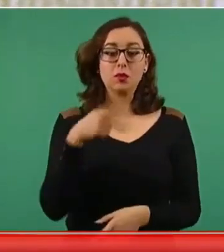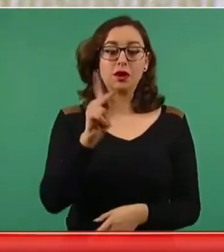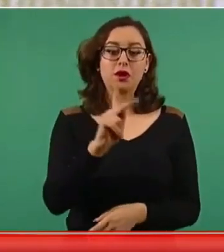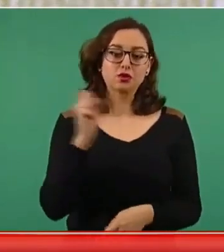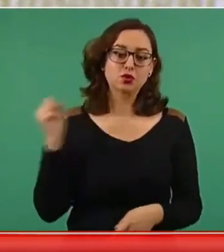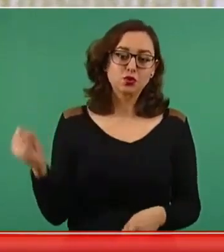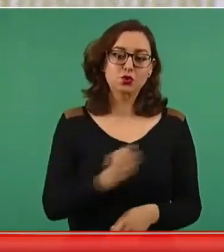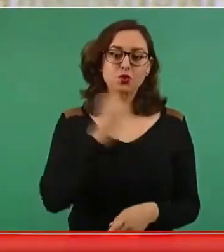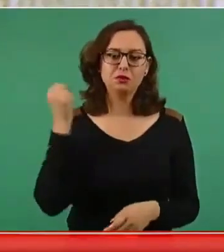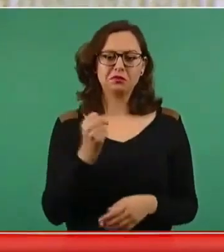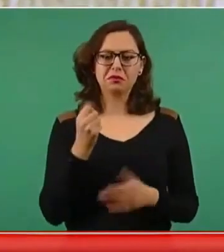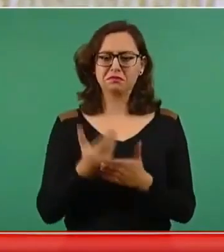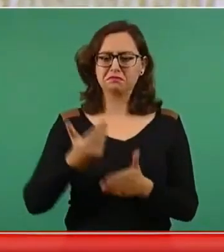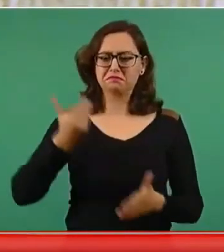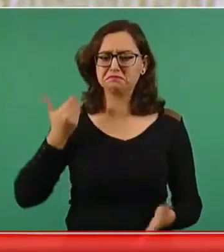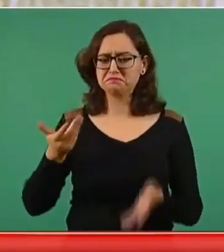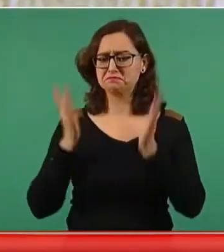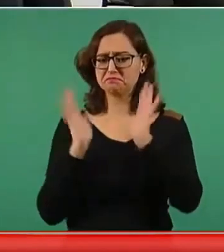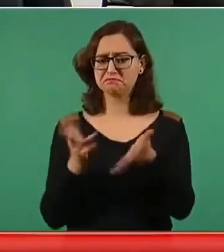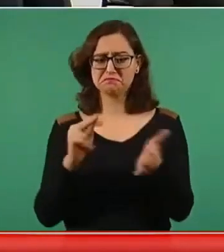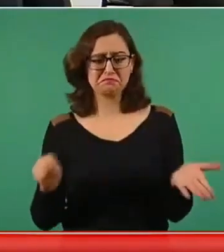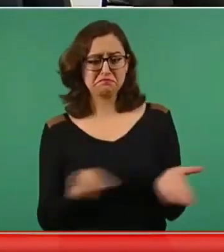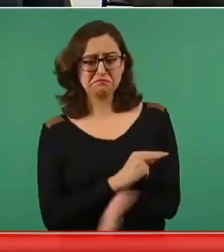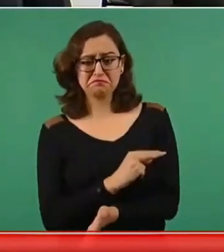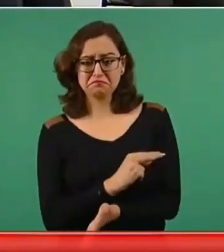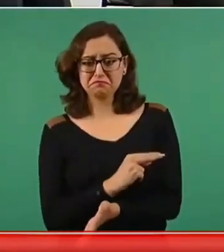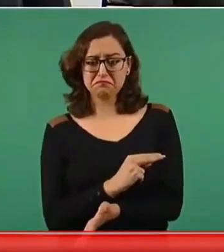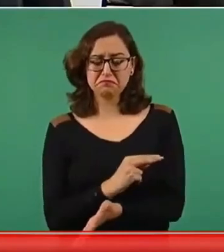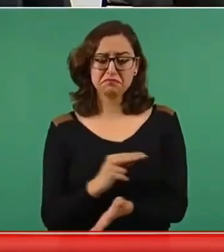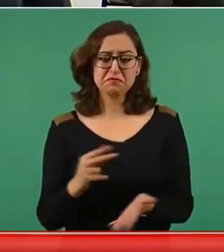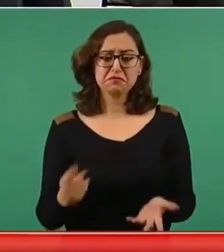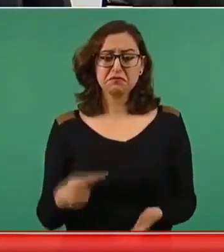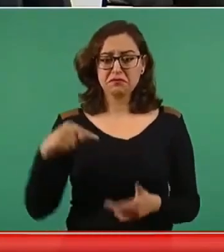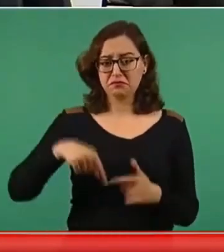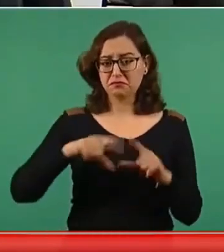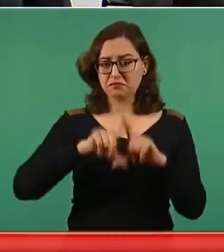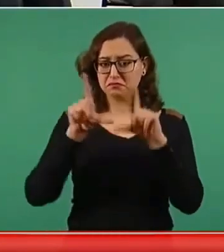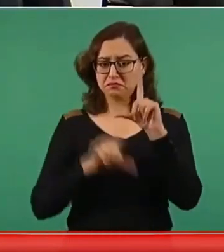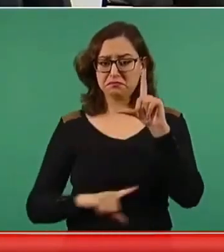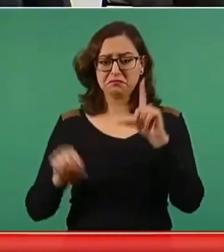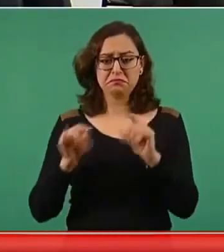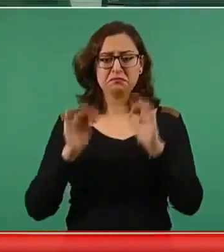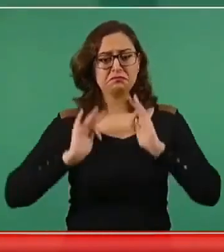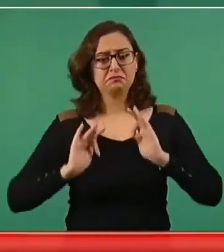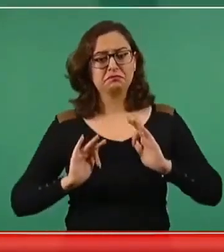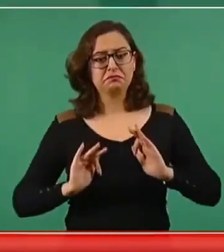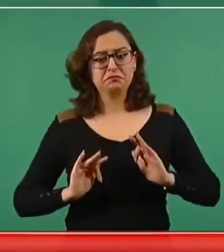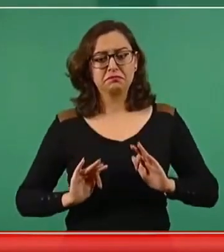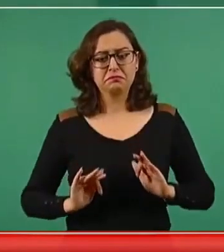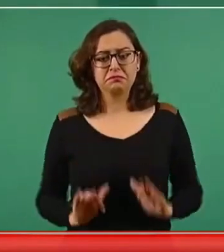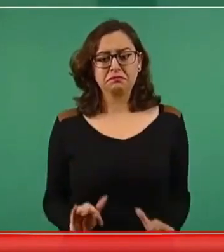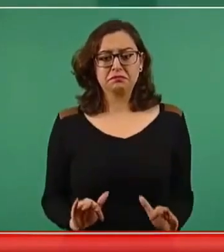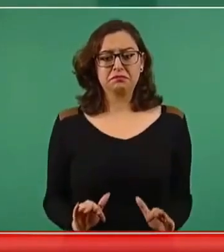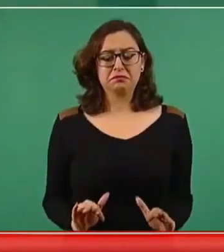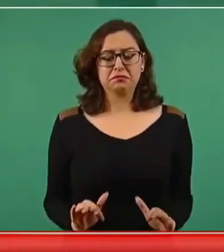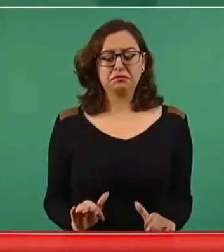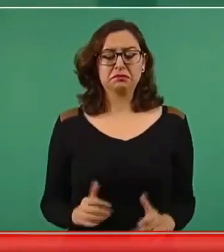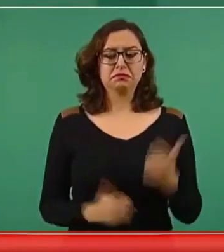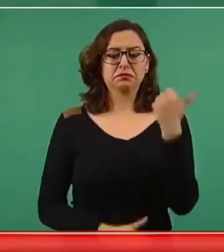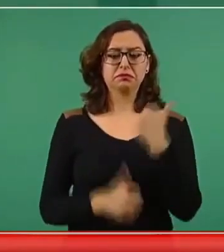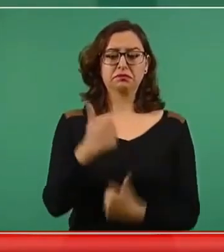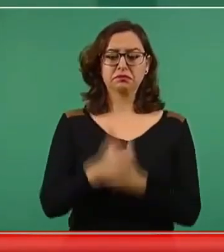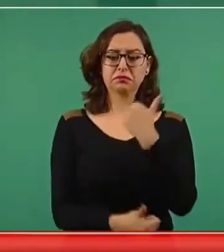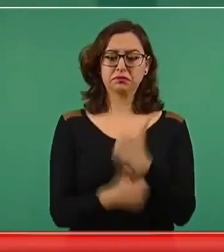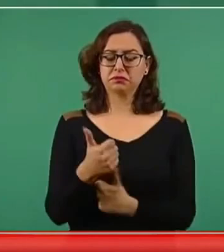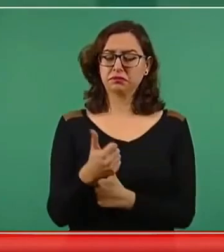tratado, México es de los países más atractivos en el mundo para